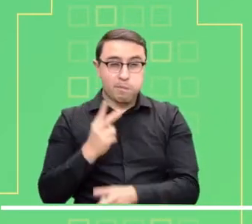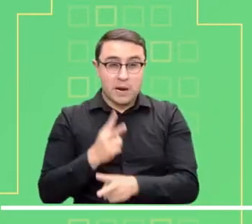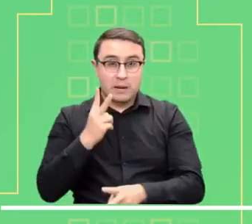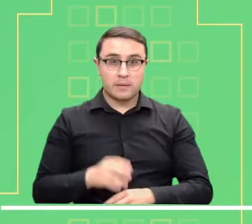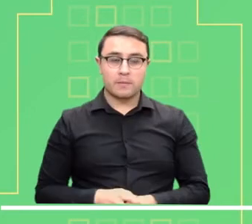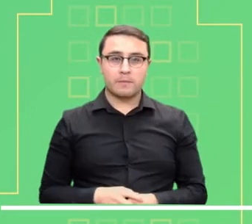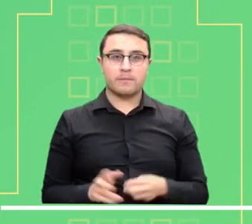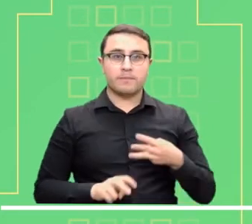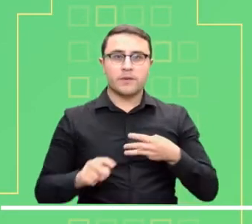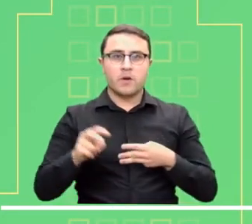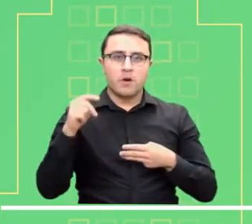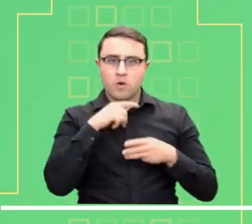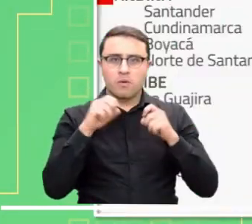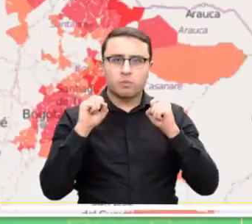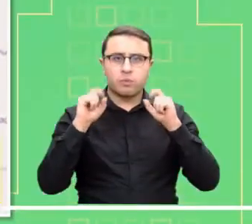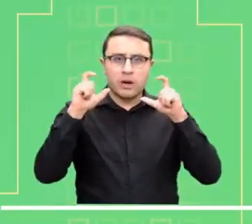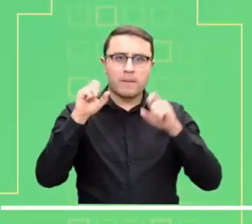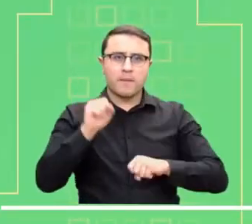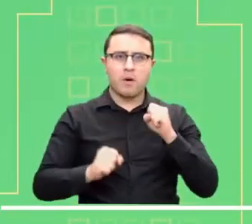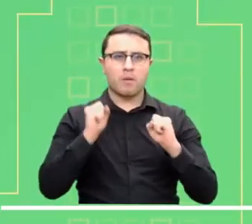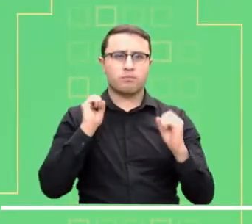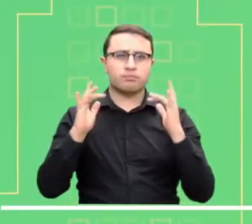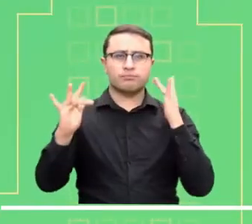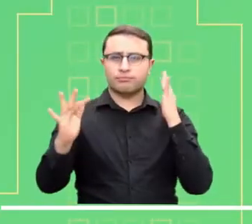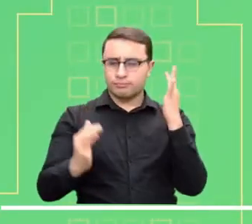atención a la altura del municipio de Patía, en Cauca.